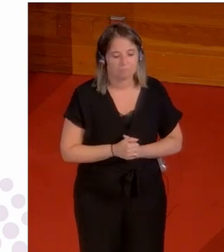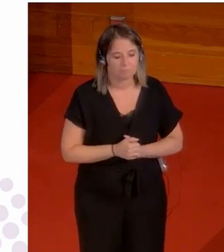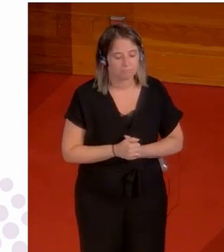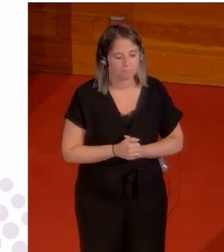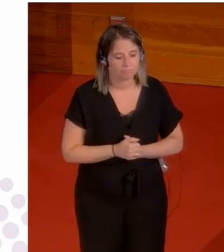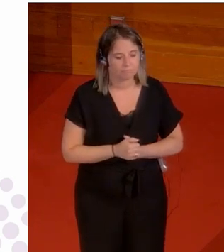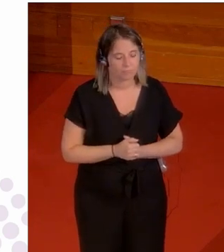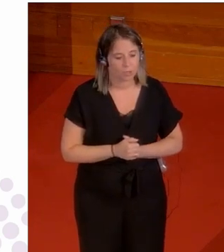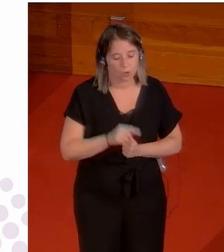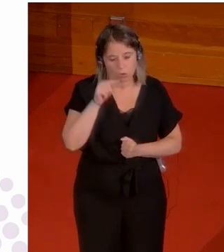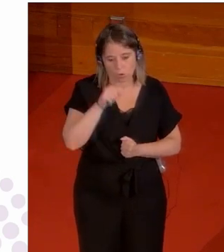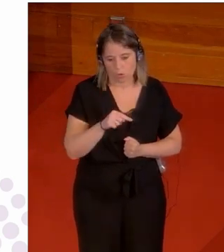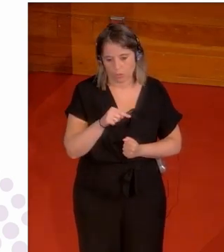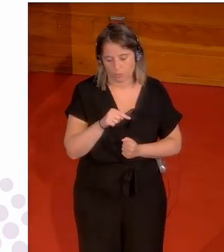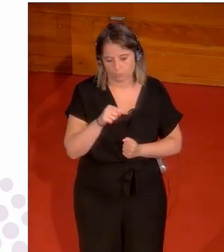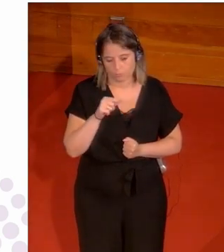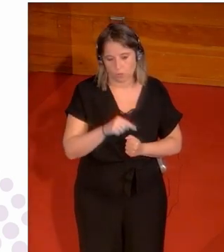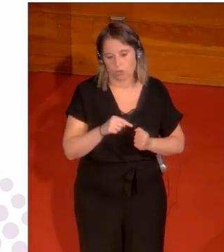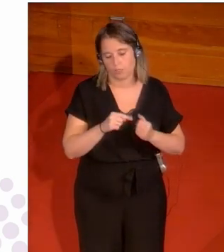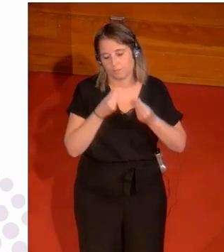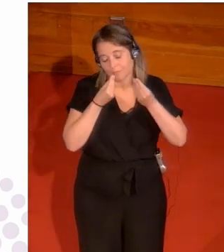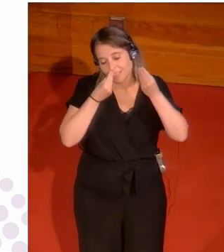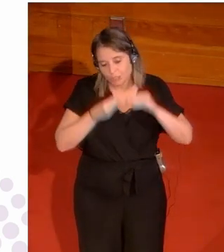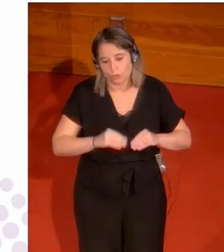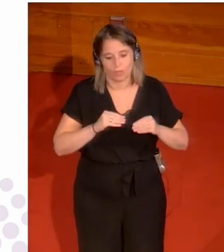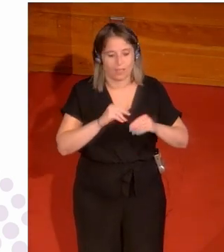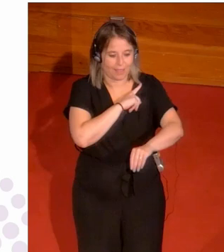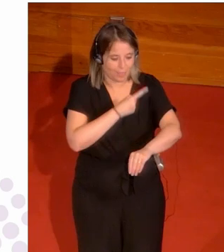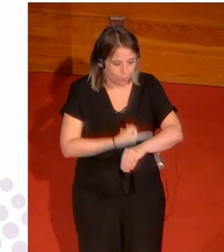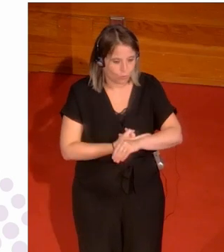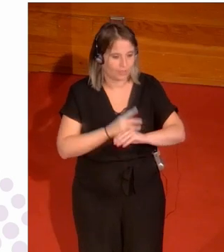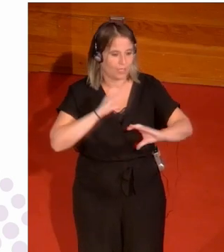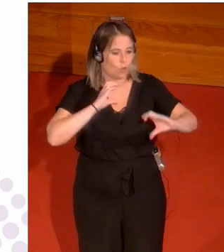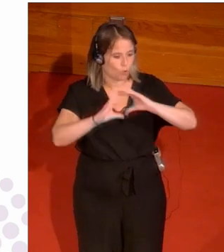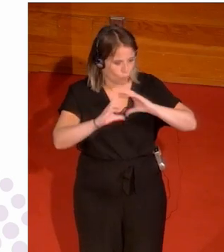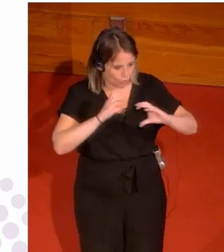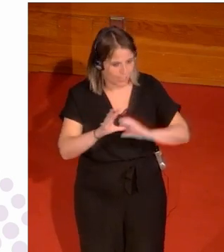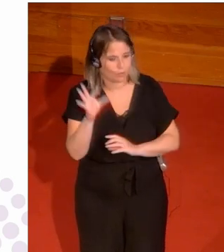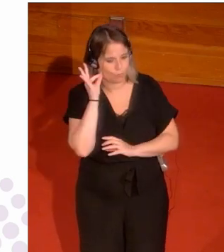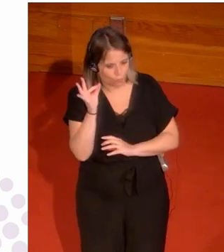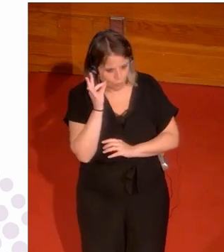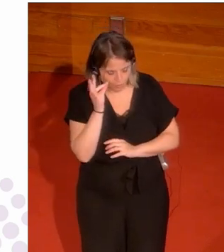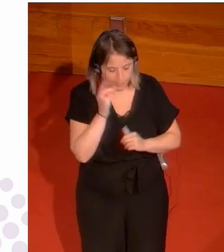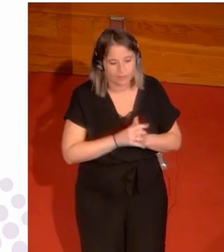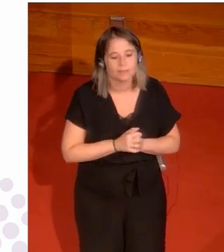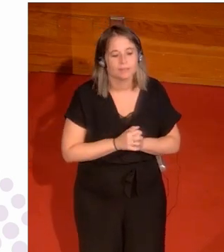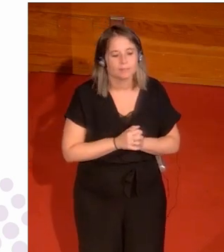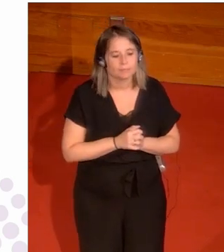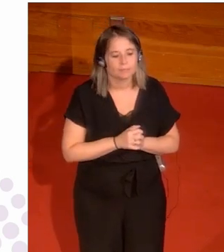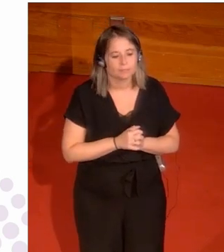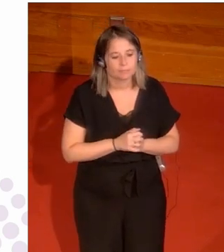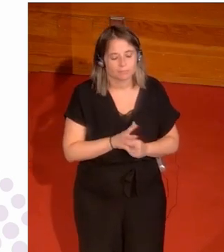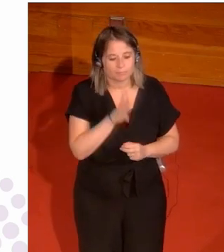Gaurkoan, emakumezkoen kirolaren historio eta komunikabidetan duen ikus enzintasuna itzaldia entzuteko